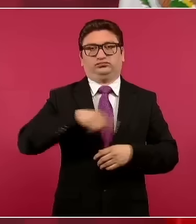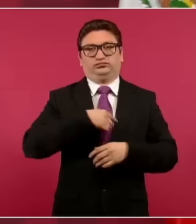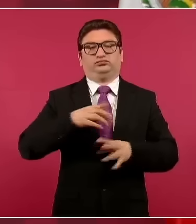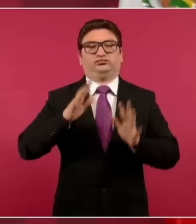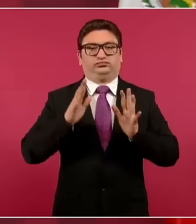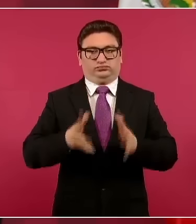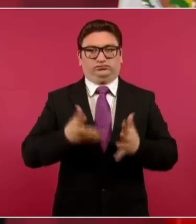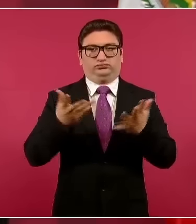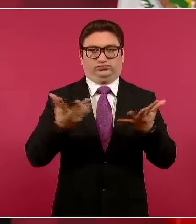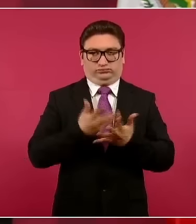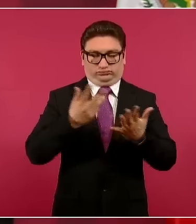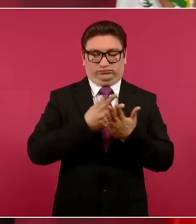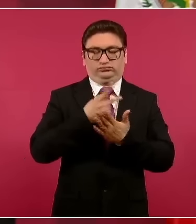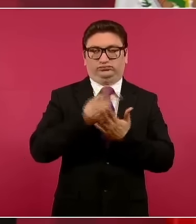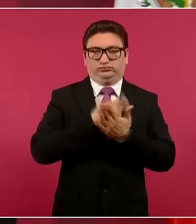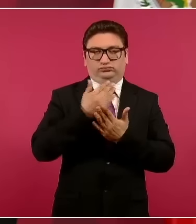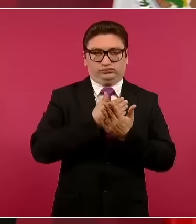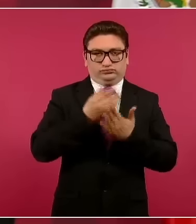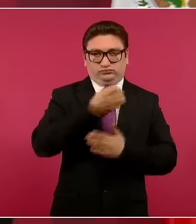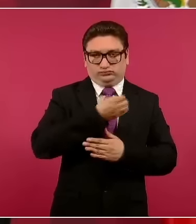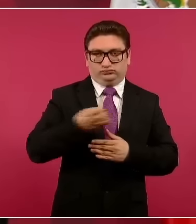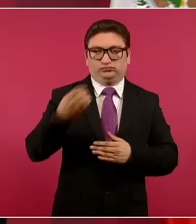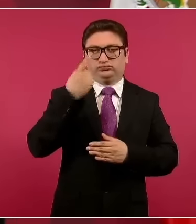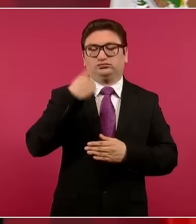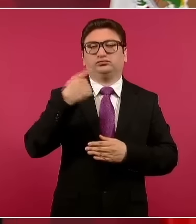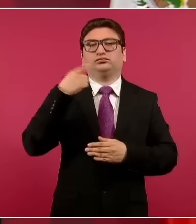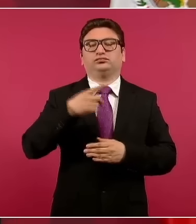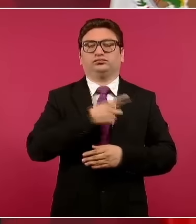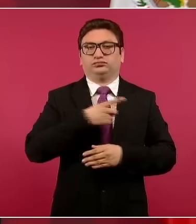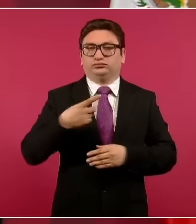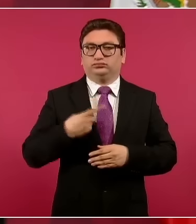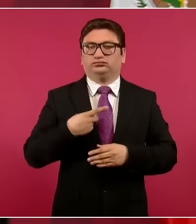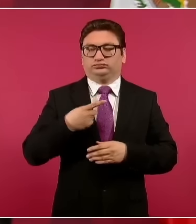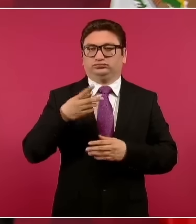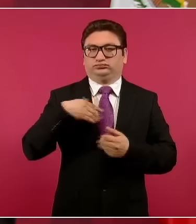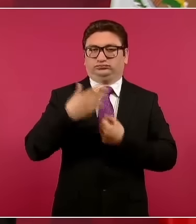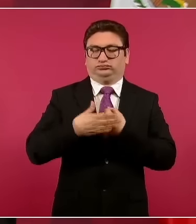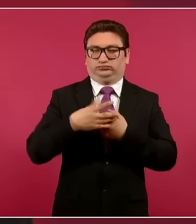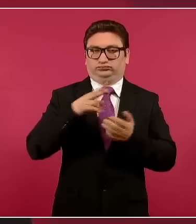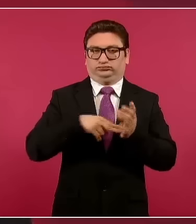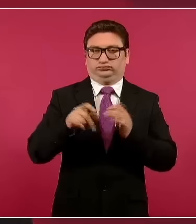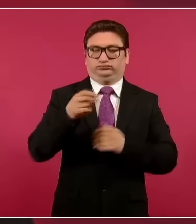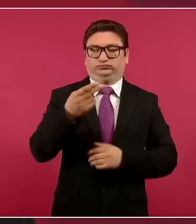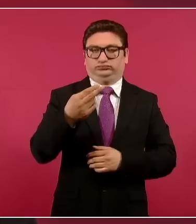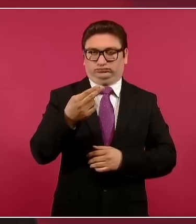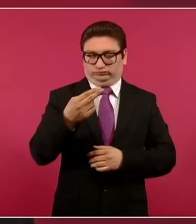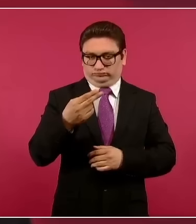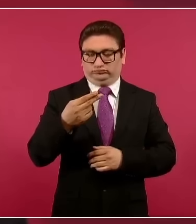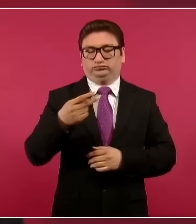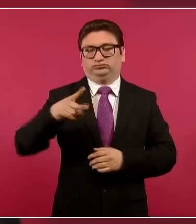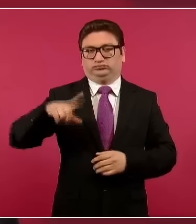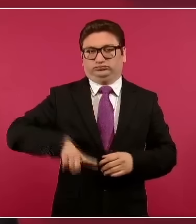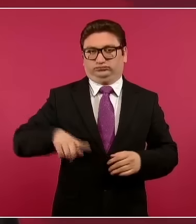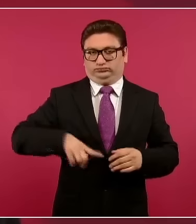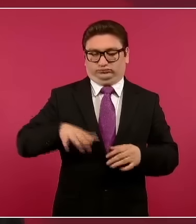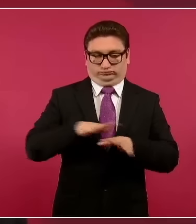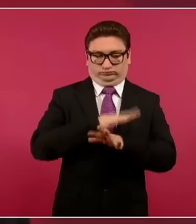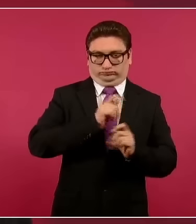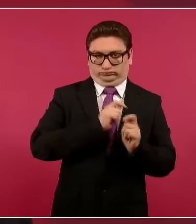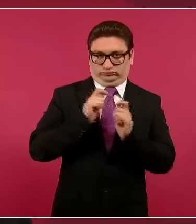una reestructuración de deuda para que en el 2025 el gobierno que llegue